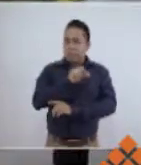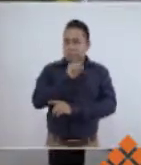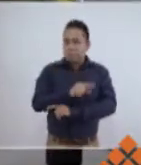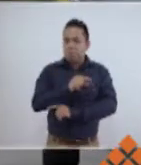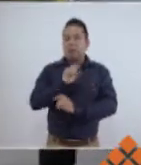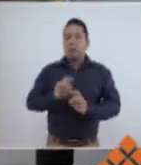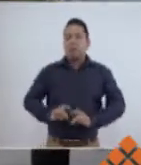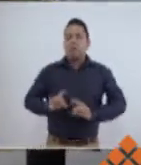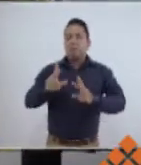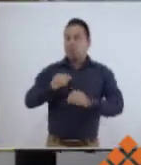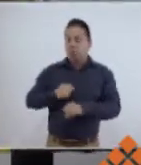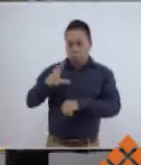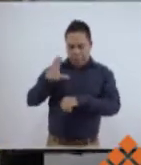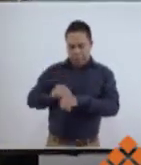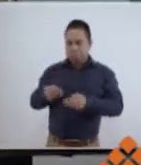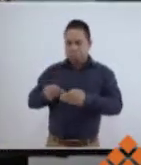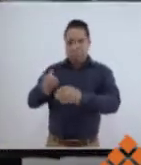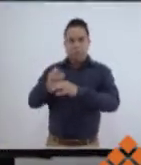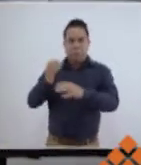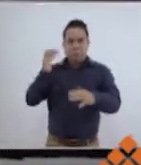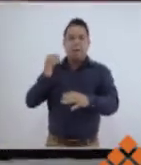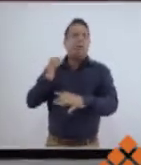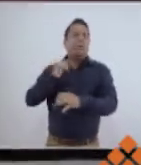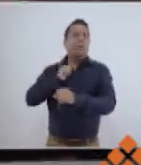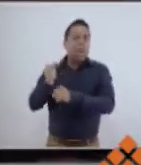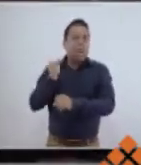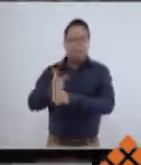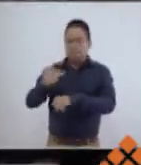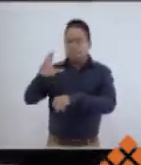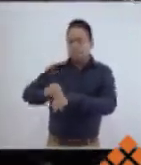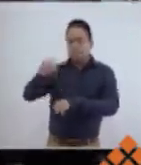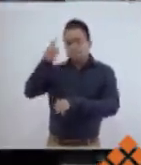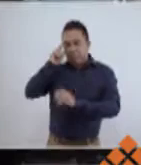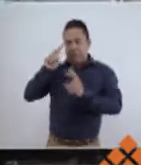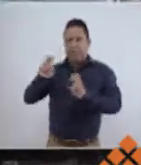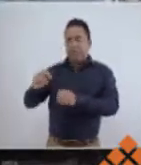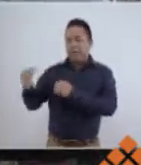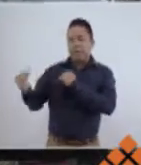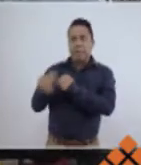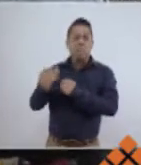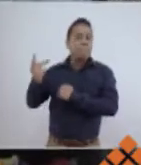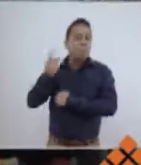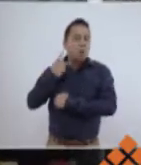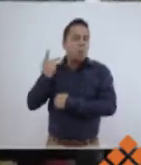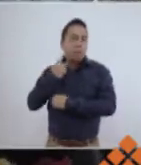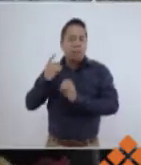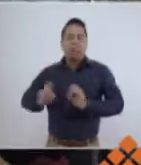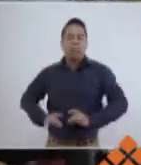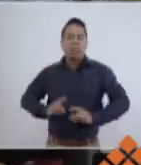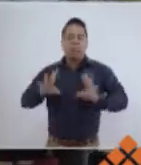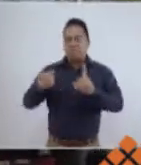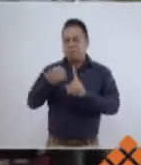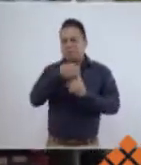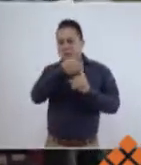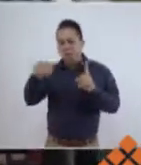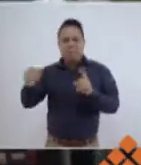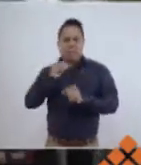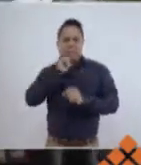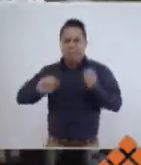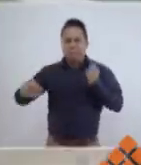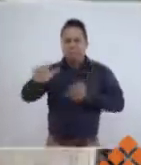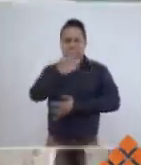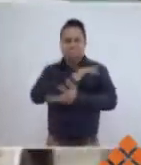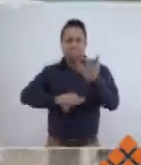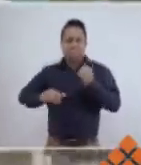permitían entregar concesiones con fines políticos, dejando atrás la estabilidad y el orden